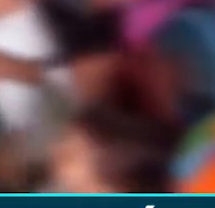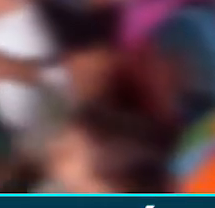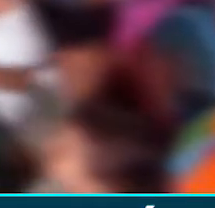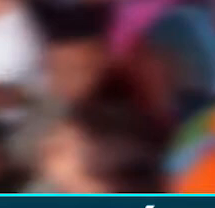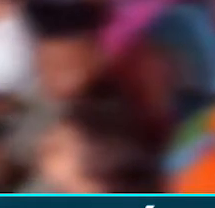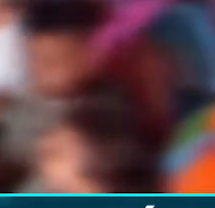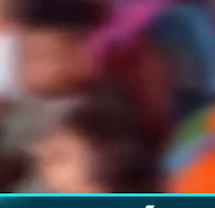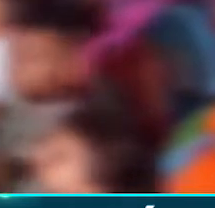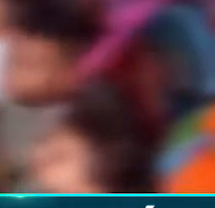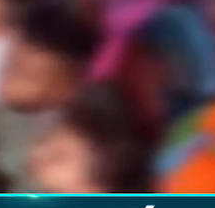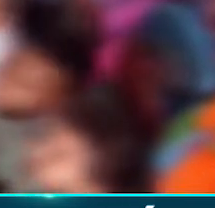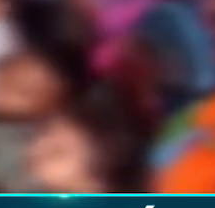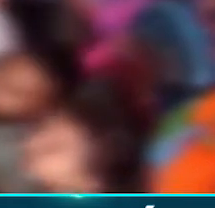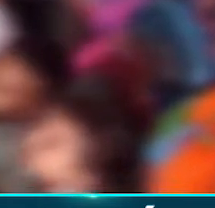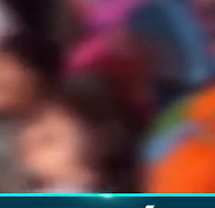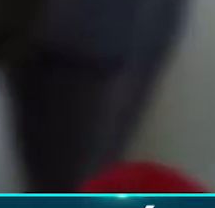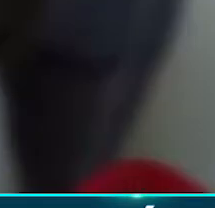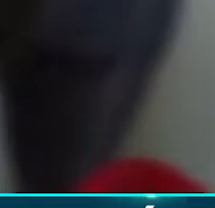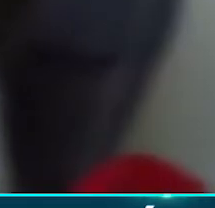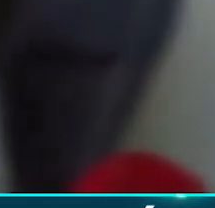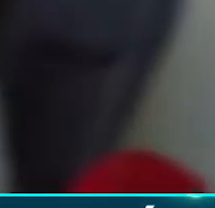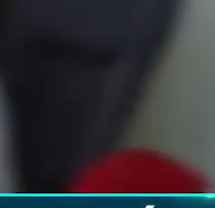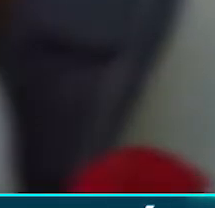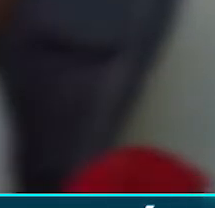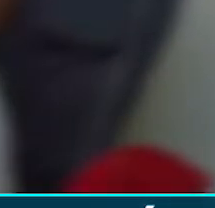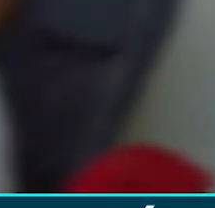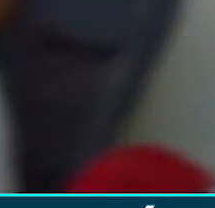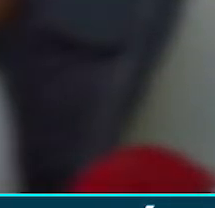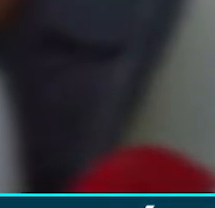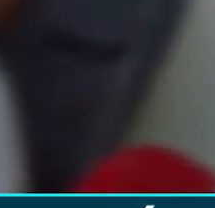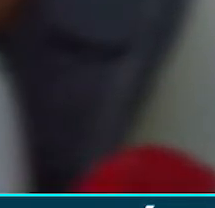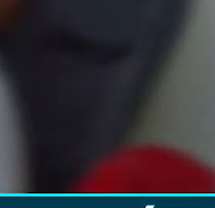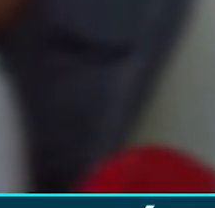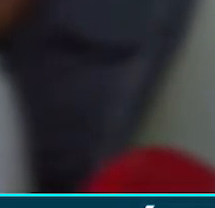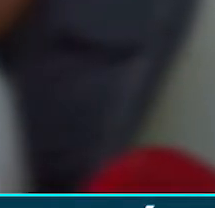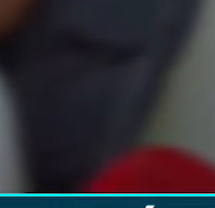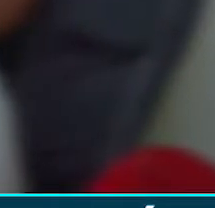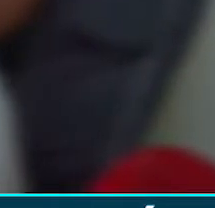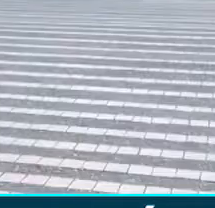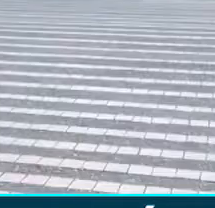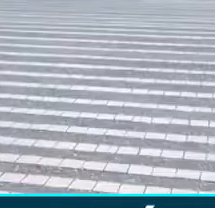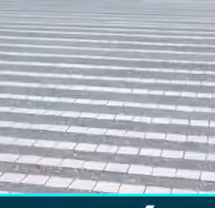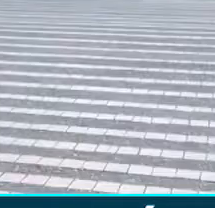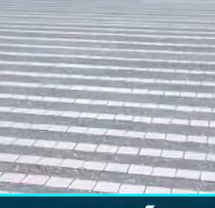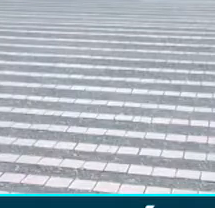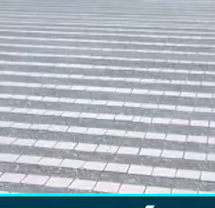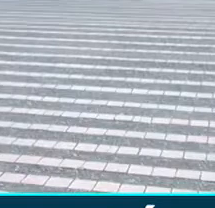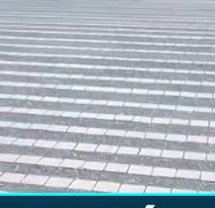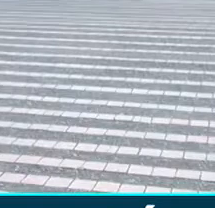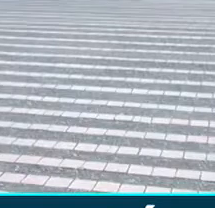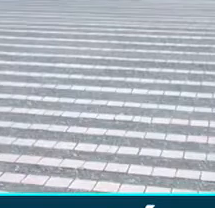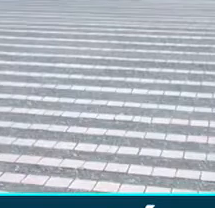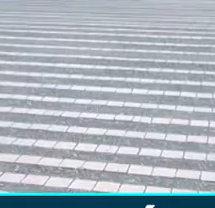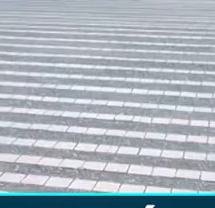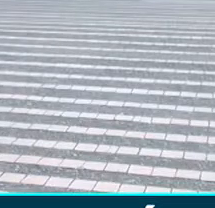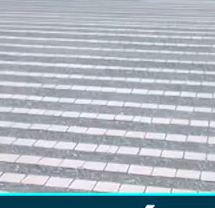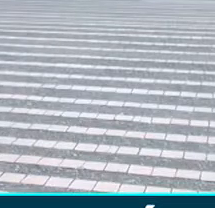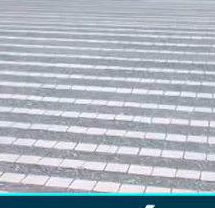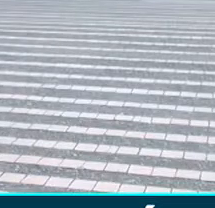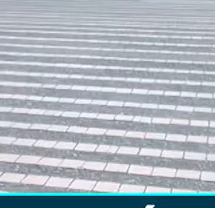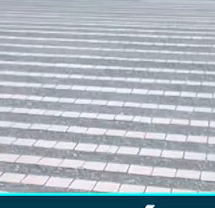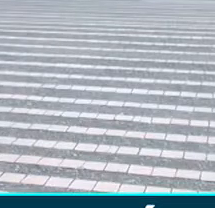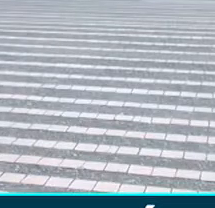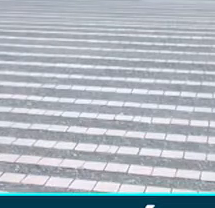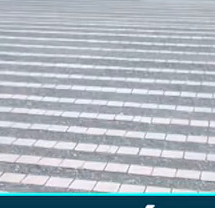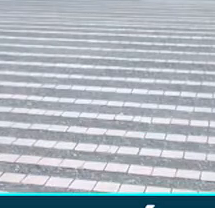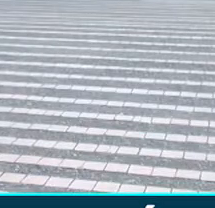50 años han sido ejecutados por empresas caldenses. Esto con el fin de que esos operadores no conocen los matices familiares de